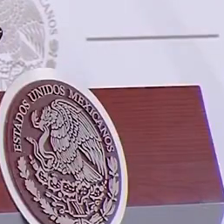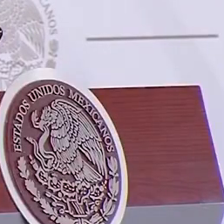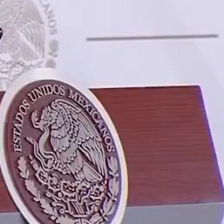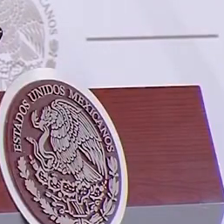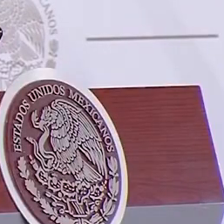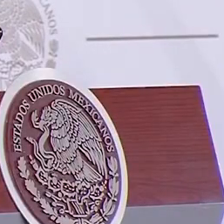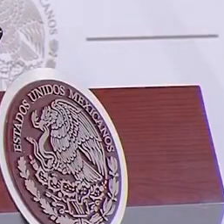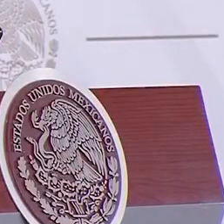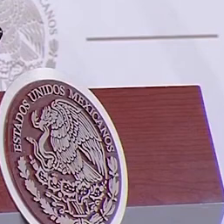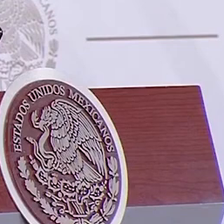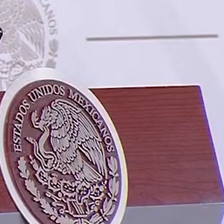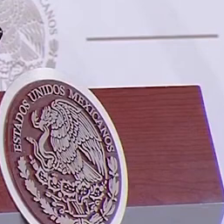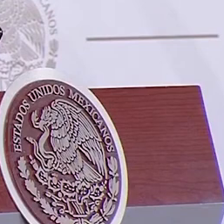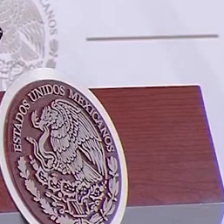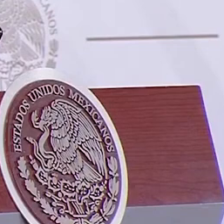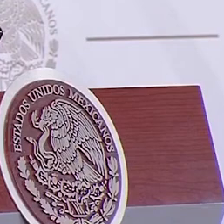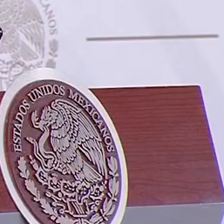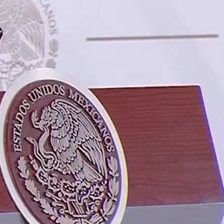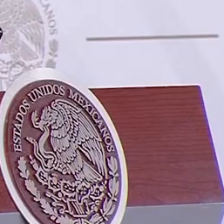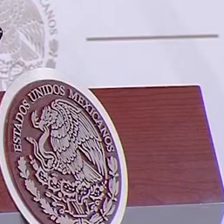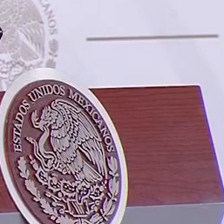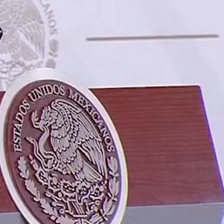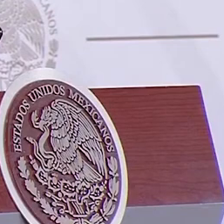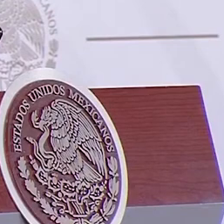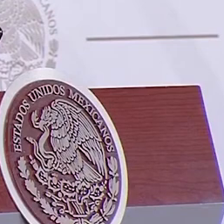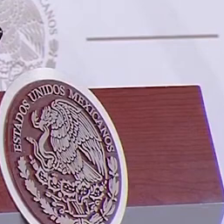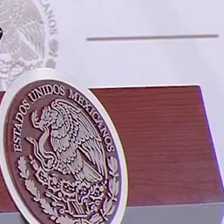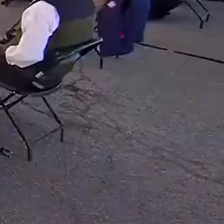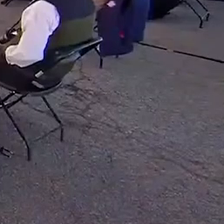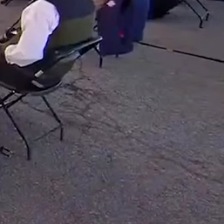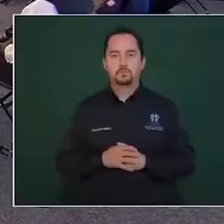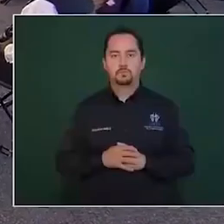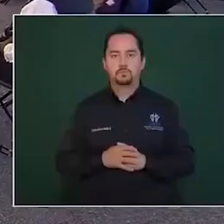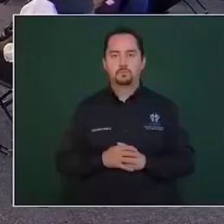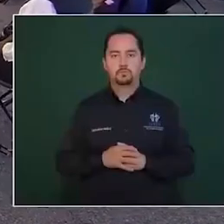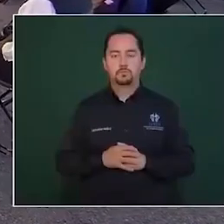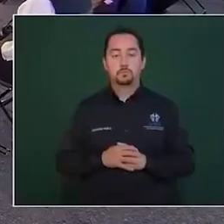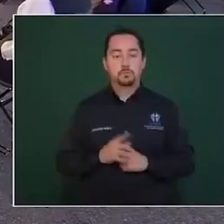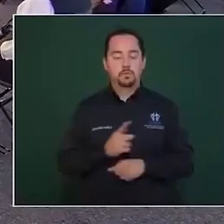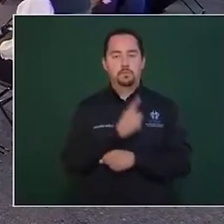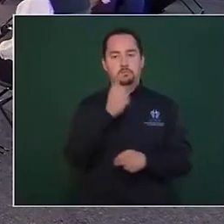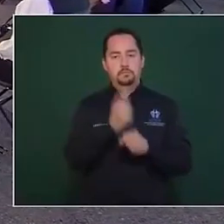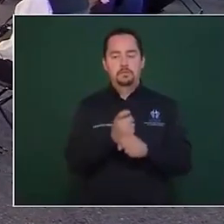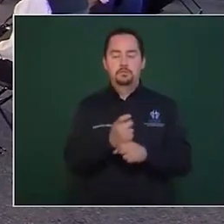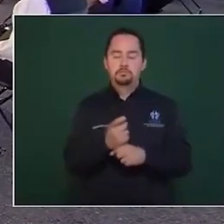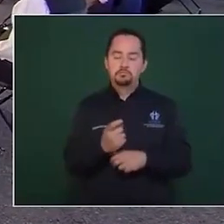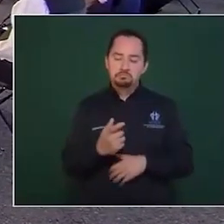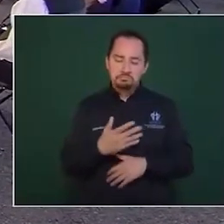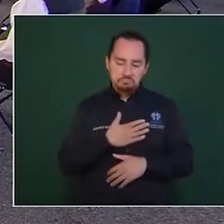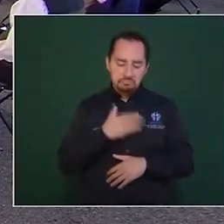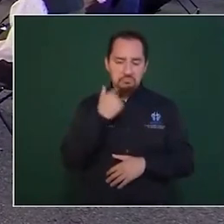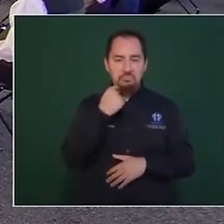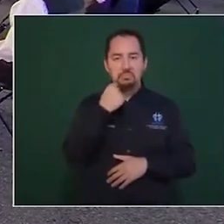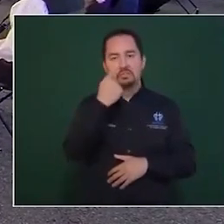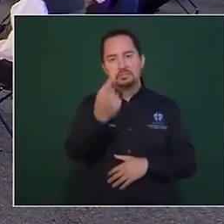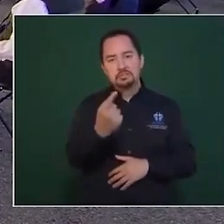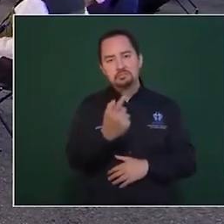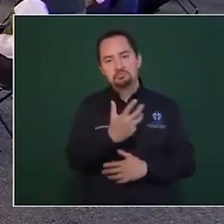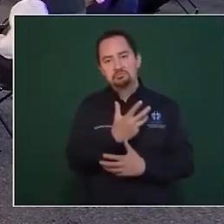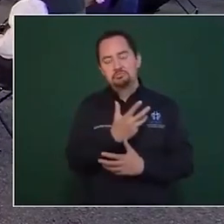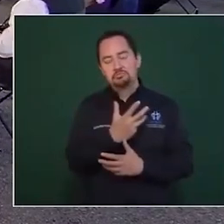lamentables, tristes y enviar un abrazo fraterno a los